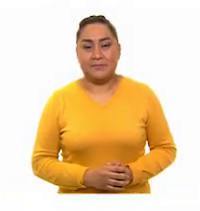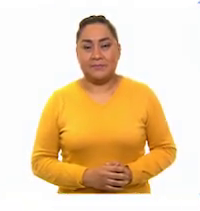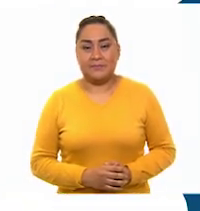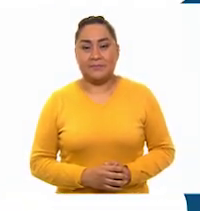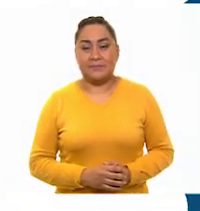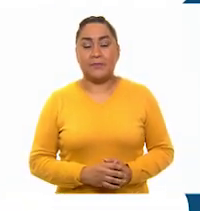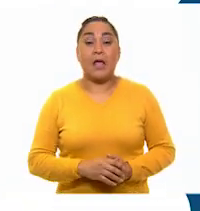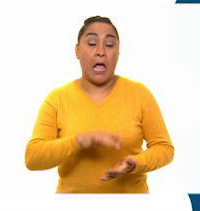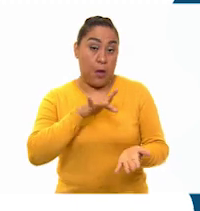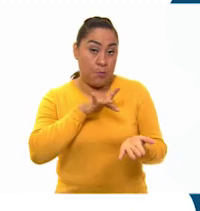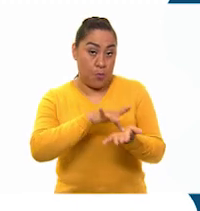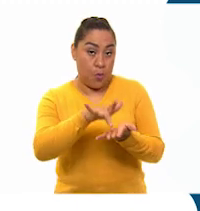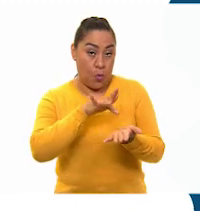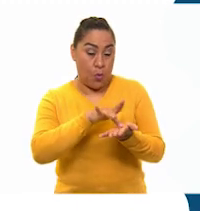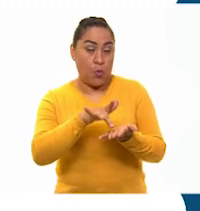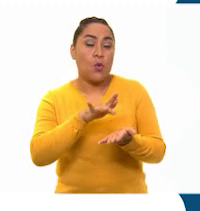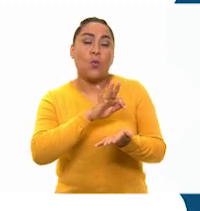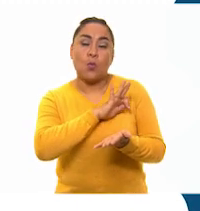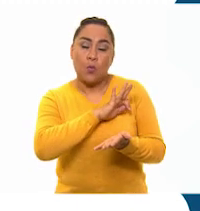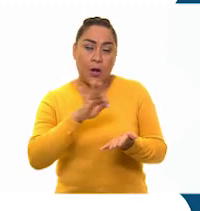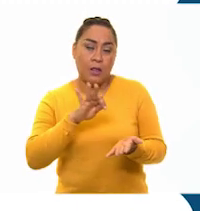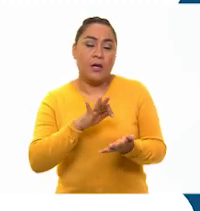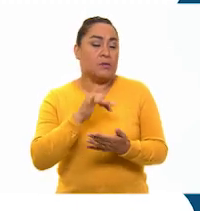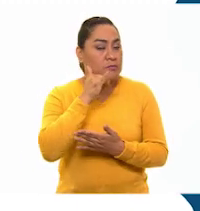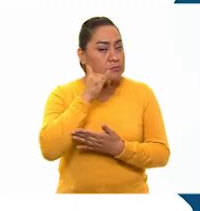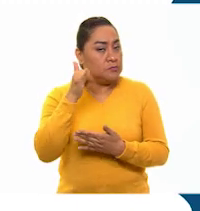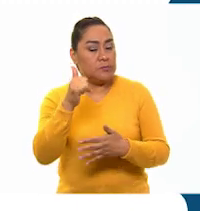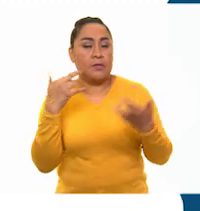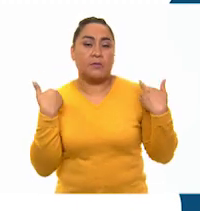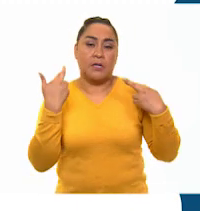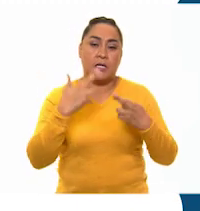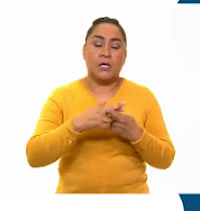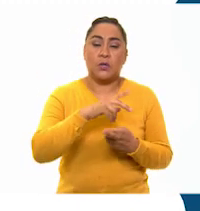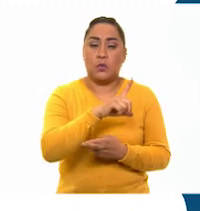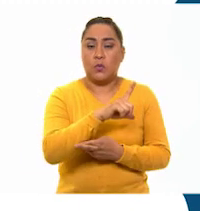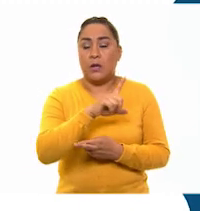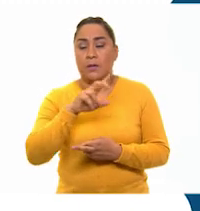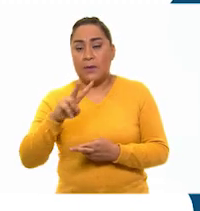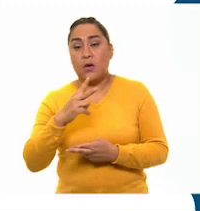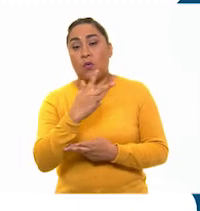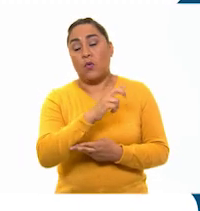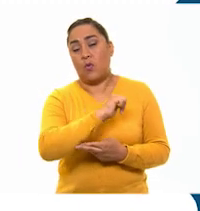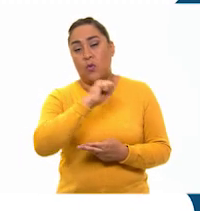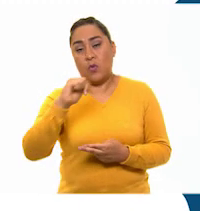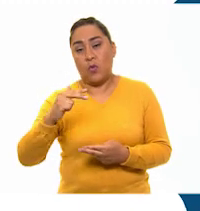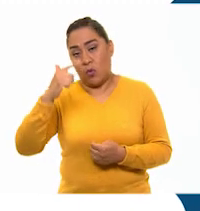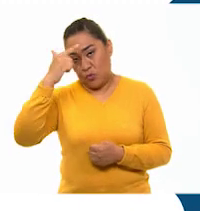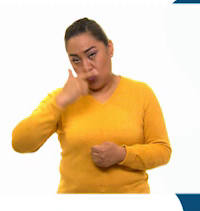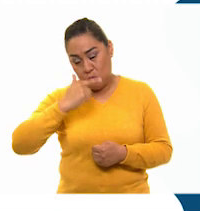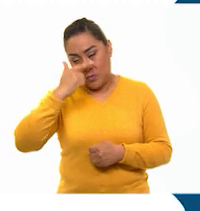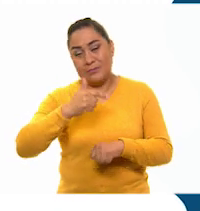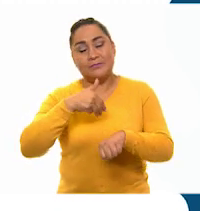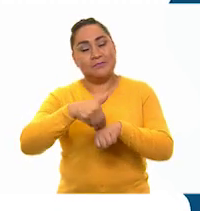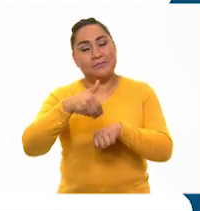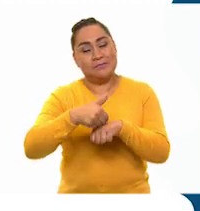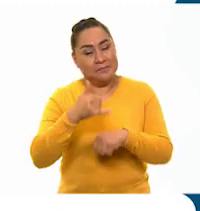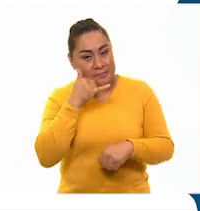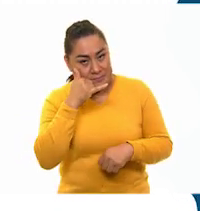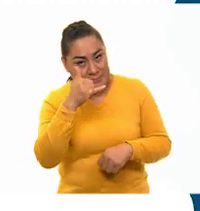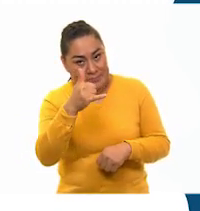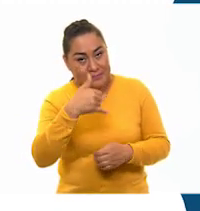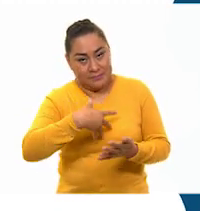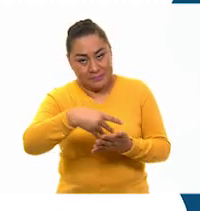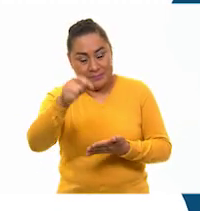Para apoyo pedagógico hay maestras y maestros de lunes a viernes de 8 a 20 horas en el teléfono 55